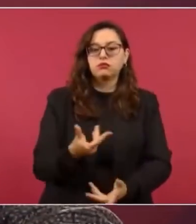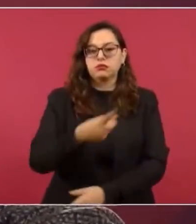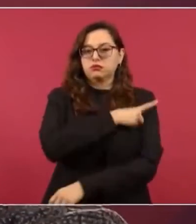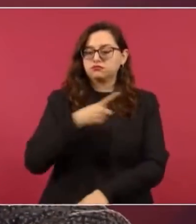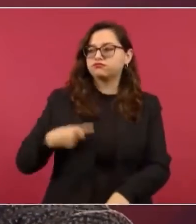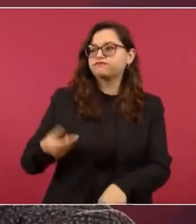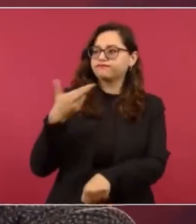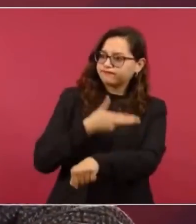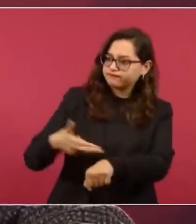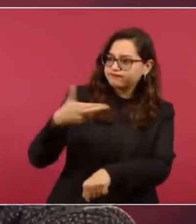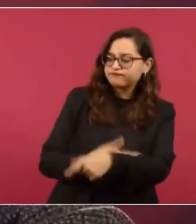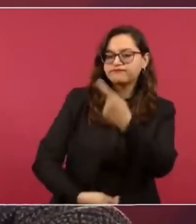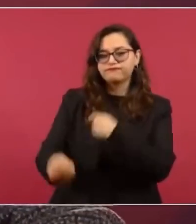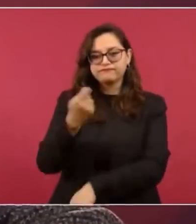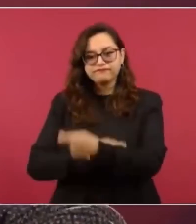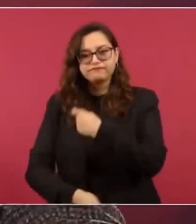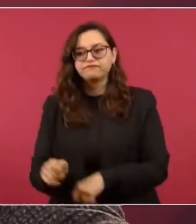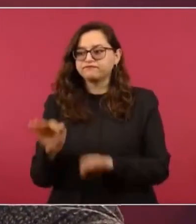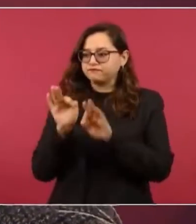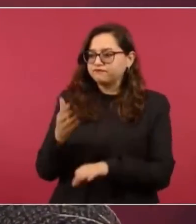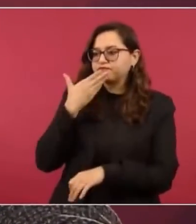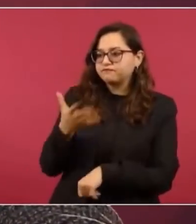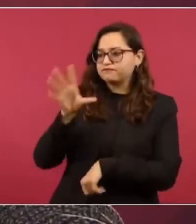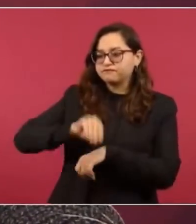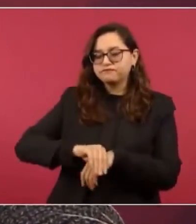mucho del Congreso de Estados Unidos.